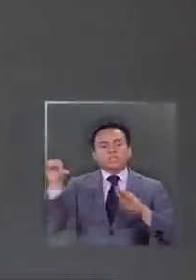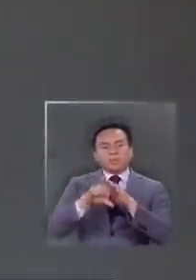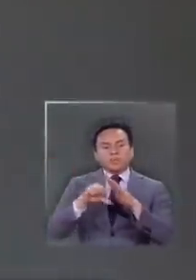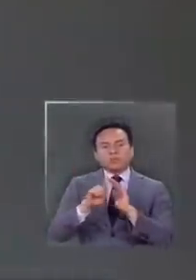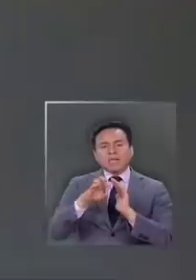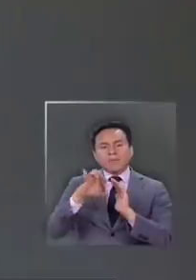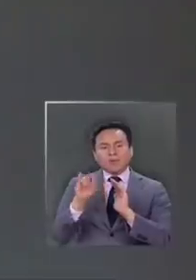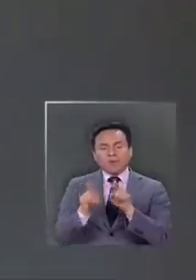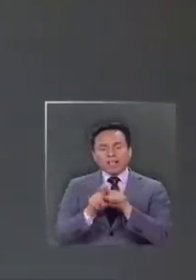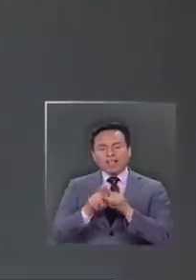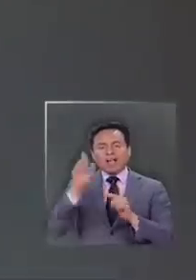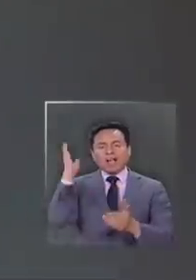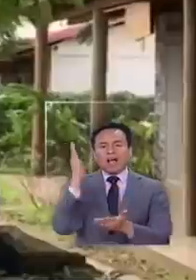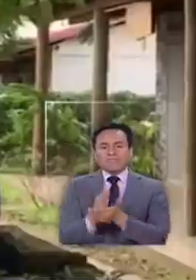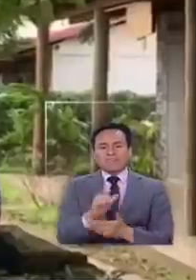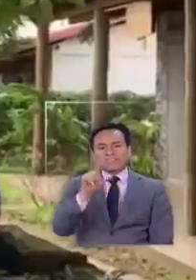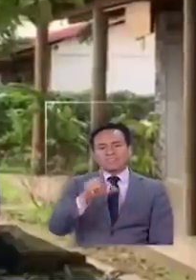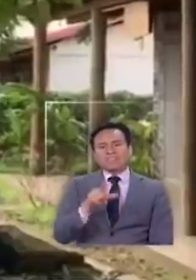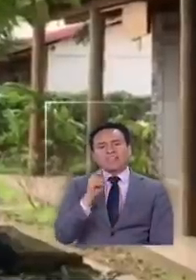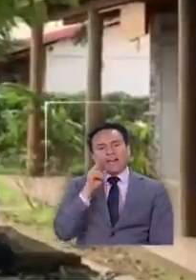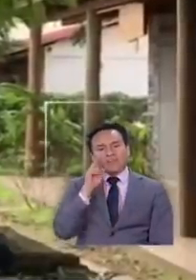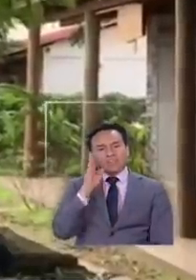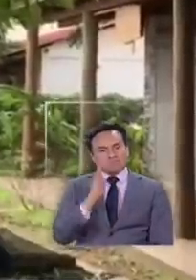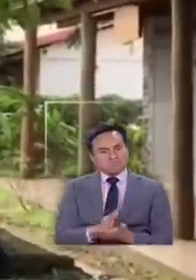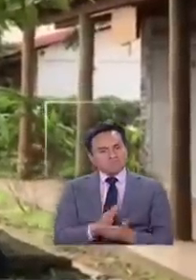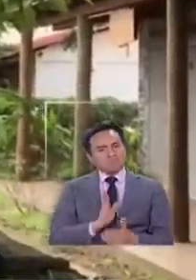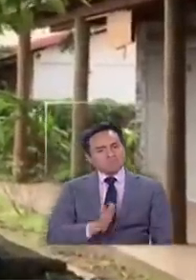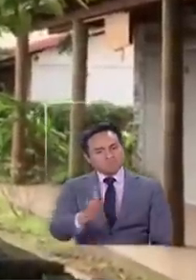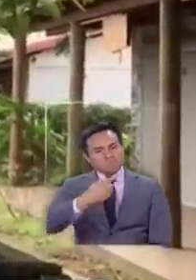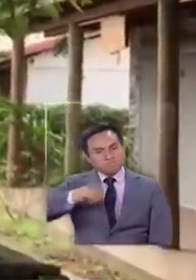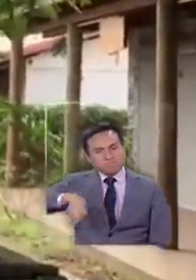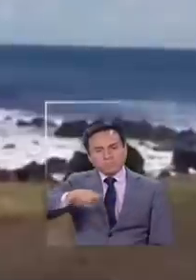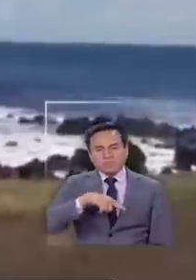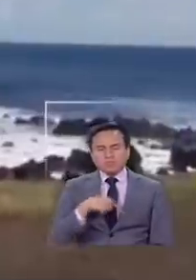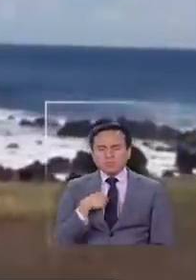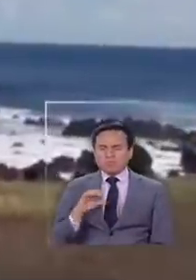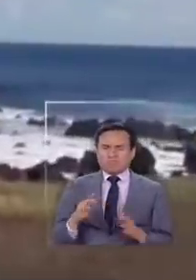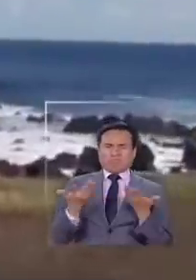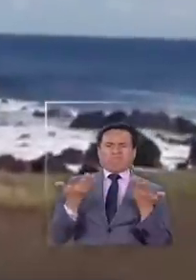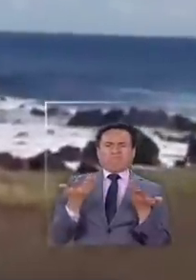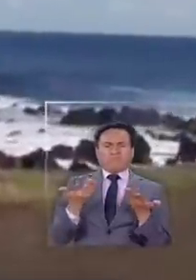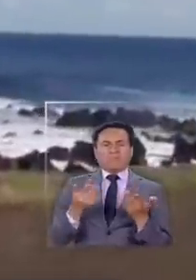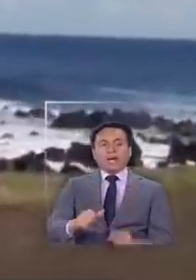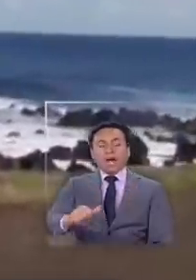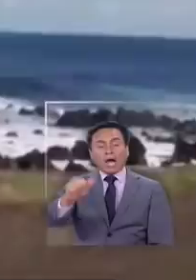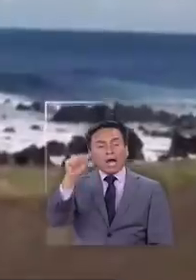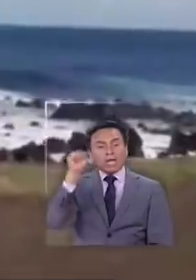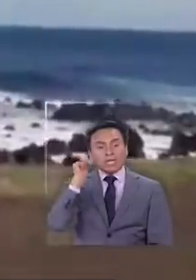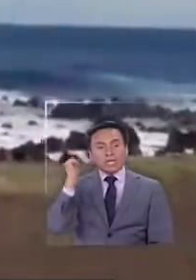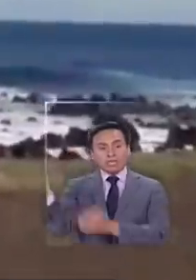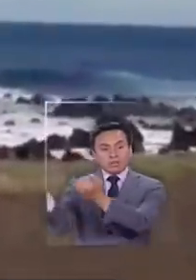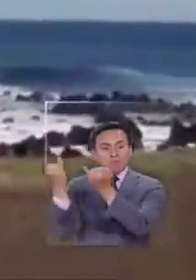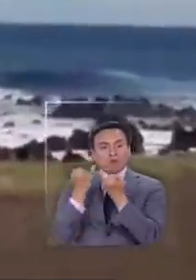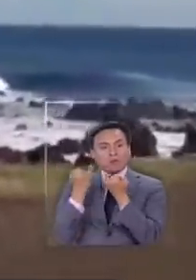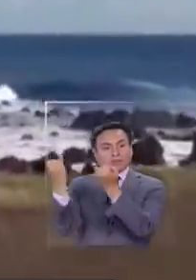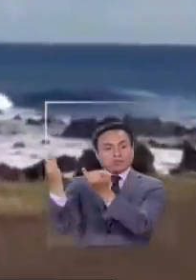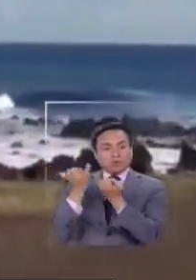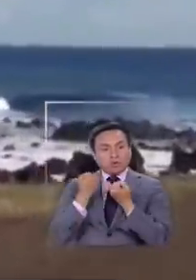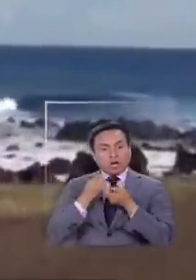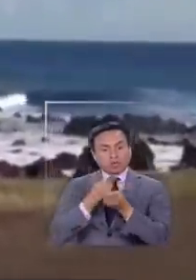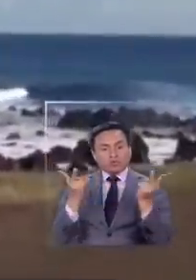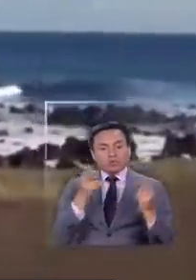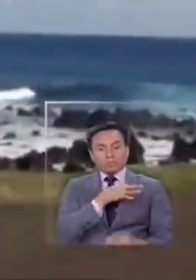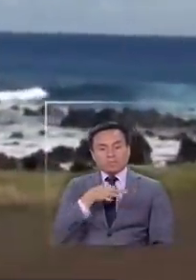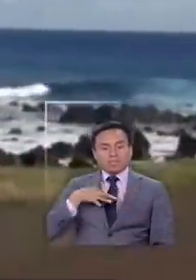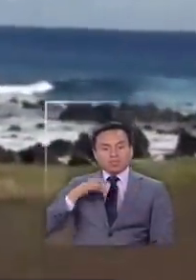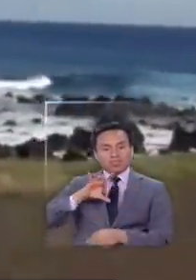autoimpuesta hasta el 17 de abril Nuestro desconcierto fue total ayer luego de la información y el anuncio del